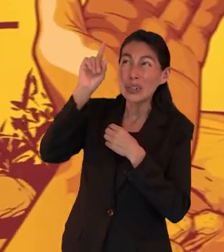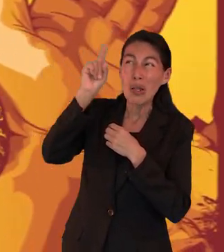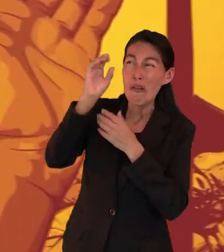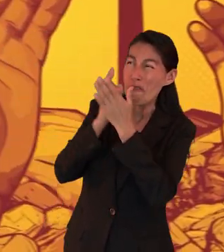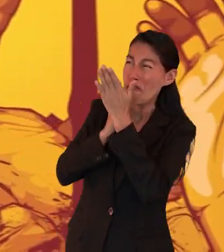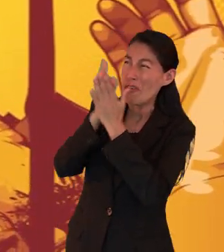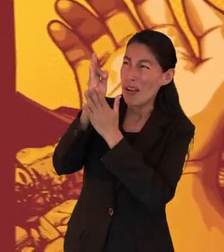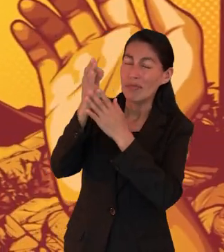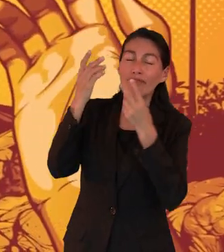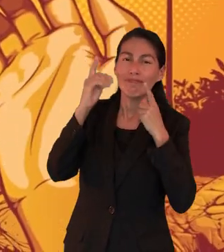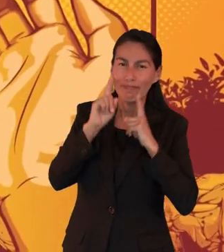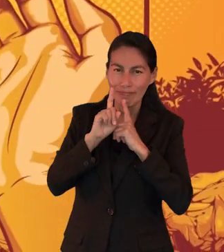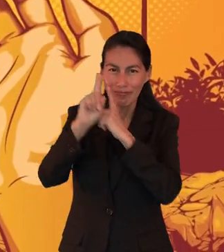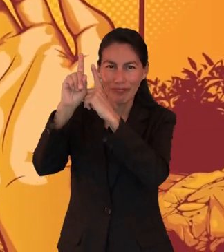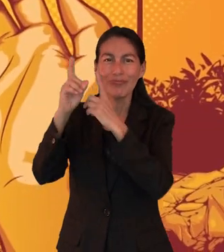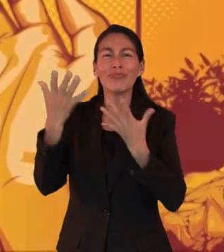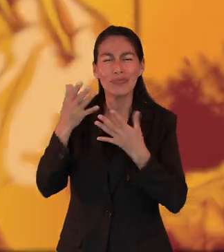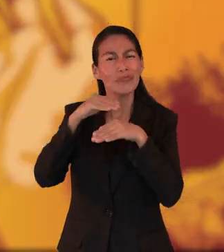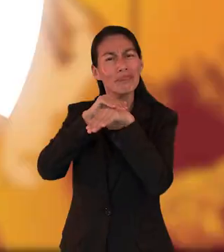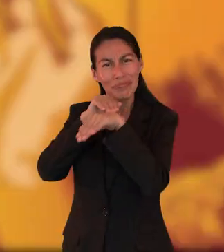de los maestros, a Cristo.